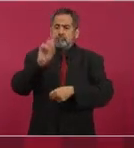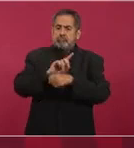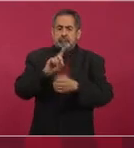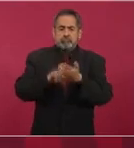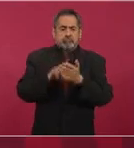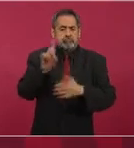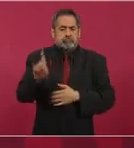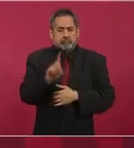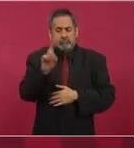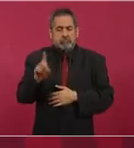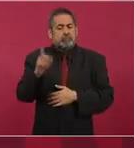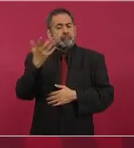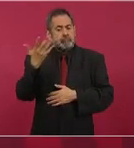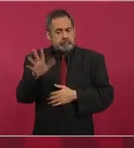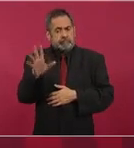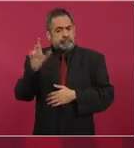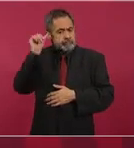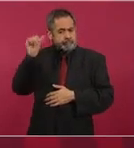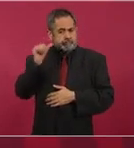10 de abril.